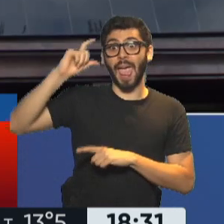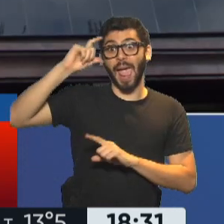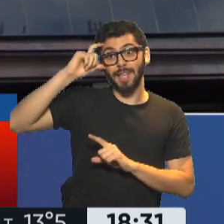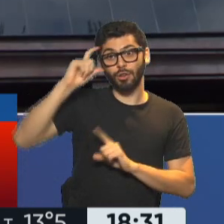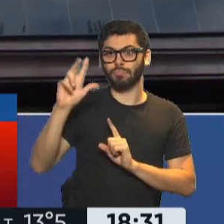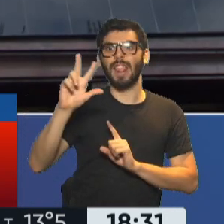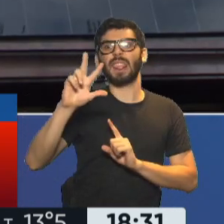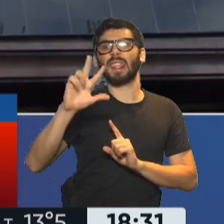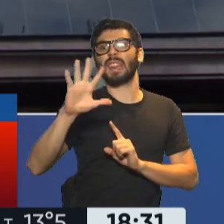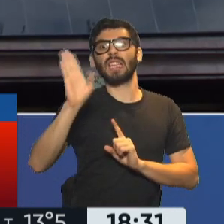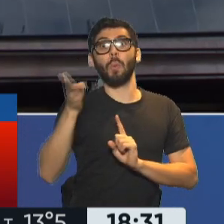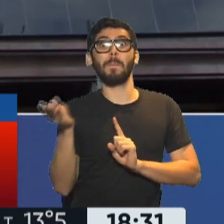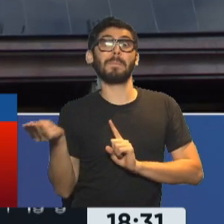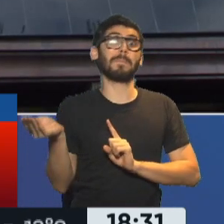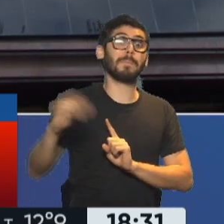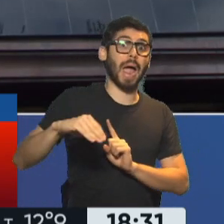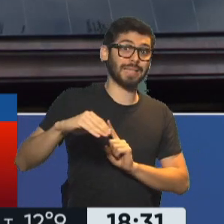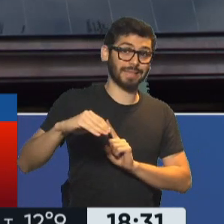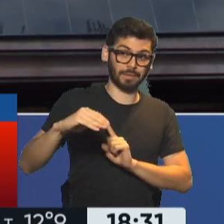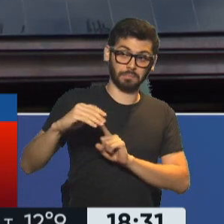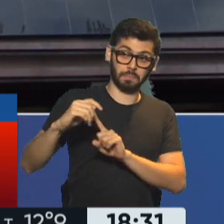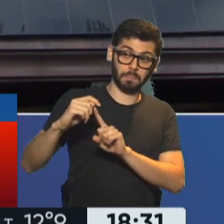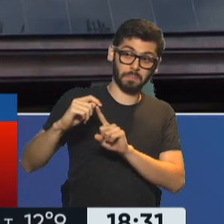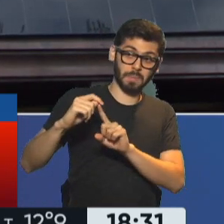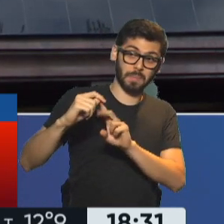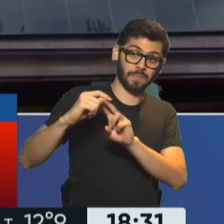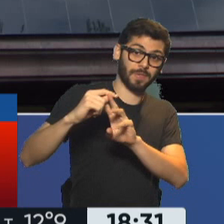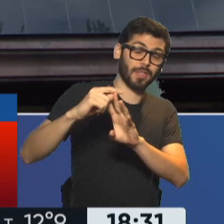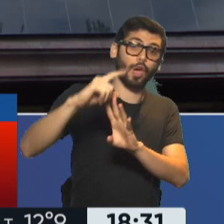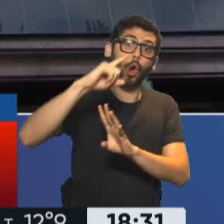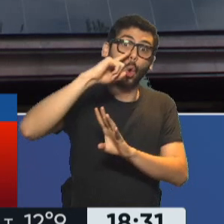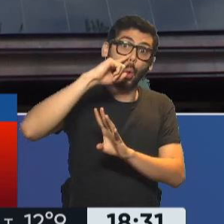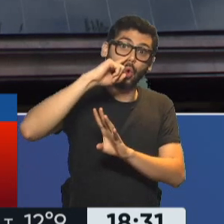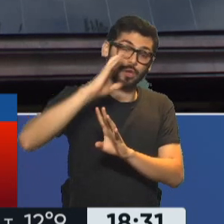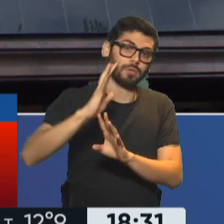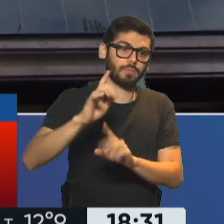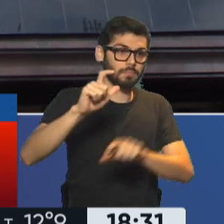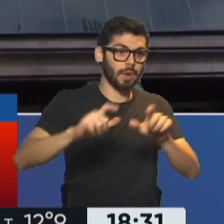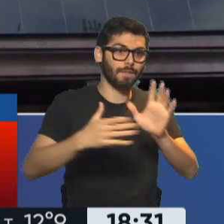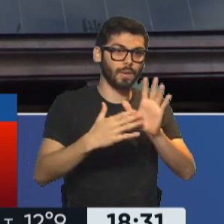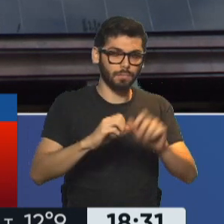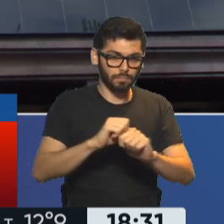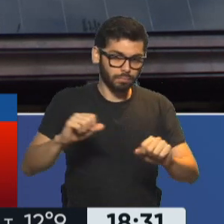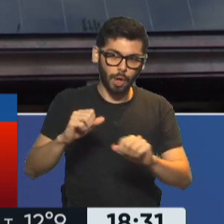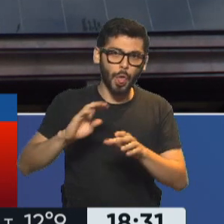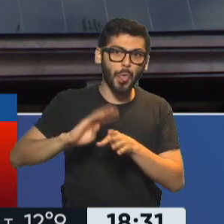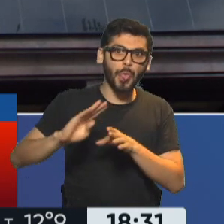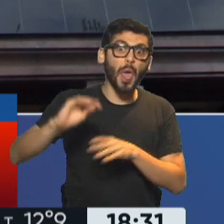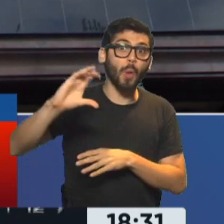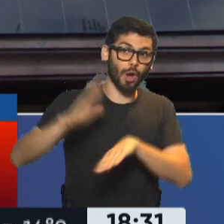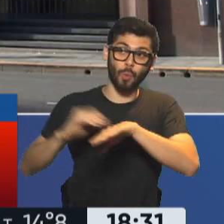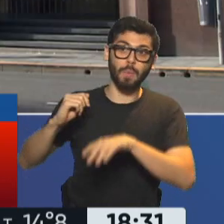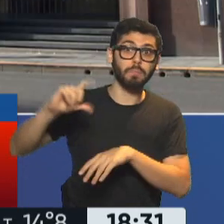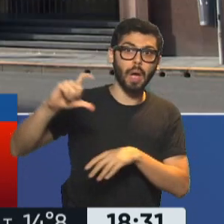las escalas que repercutió luego en deudas, en muchas deudas que se generaron en la mayoría de los monotributistas, se